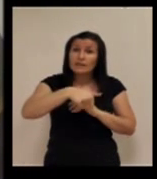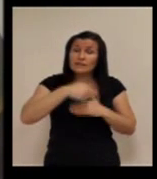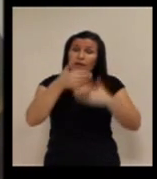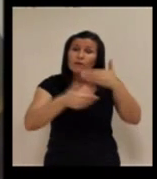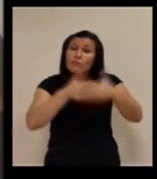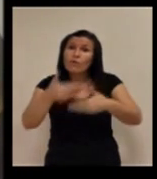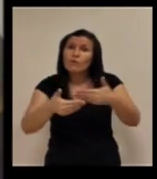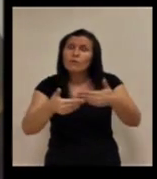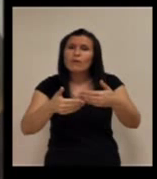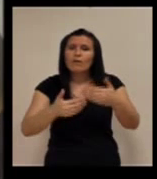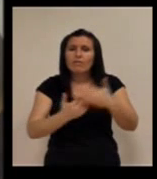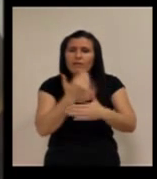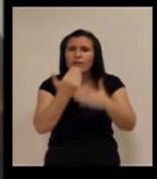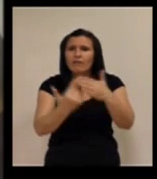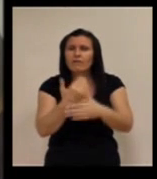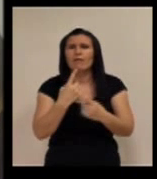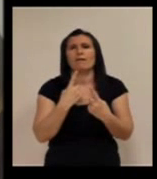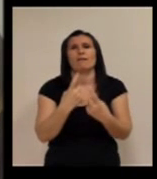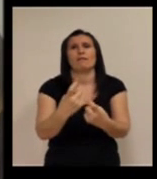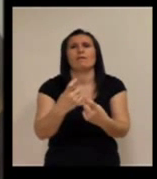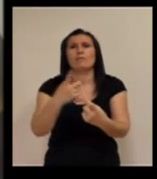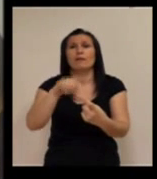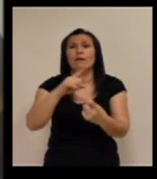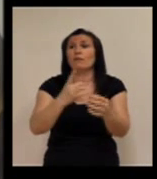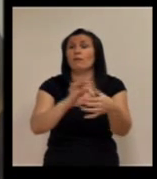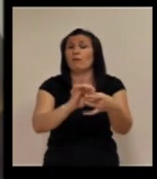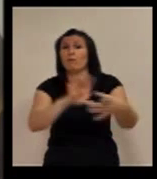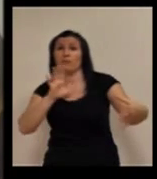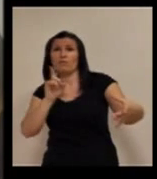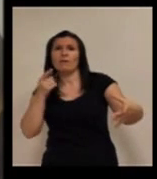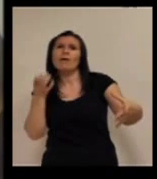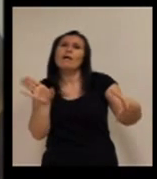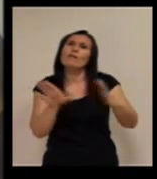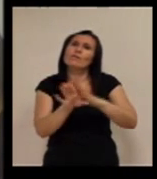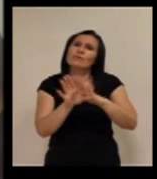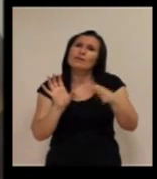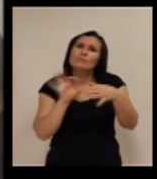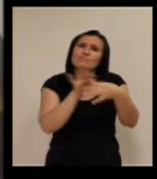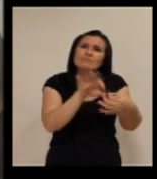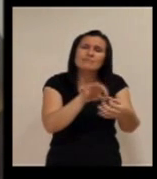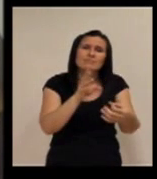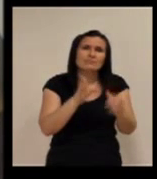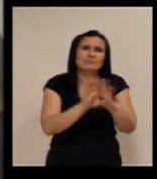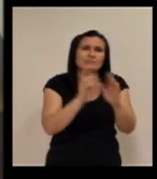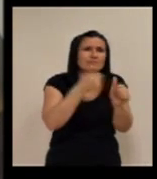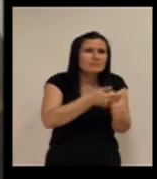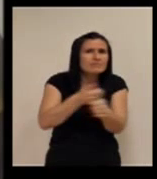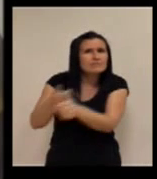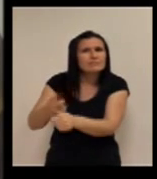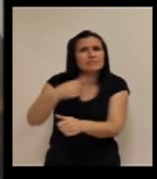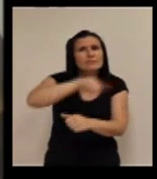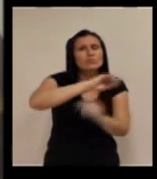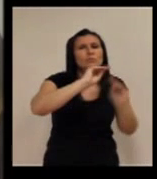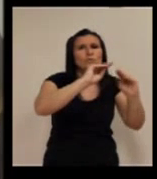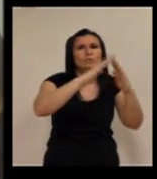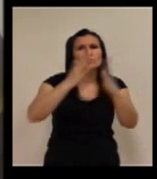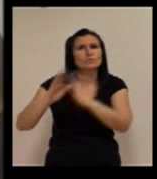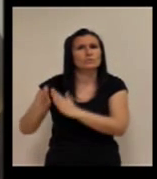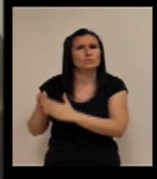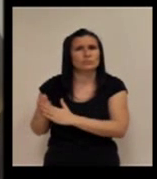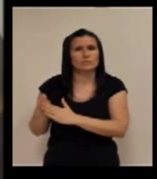de esa evolución en el día a día para no perderles la pista, para estar en todos los domicilios. Con lo cual